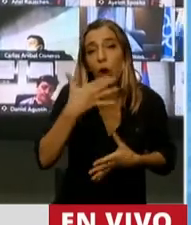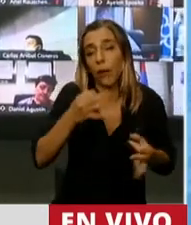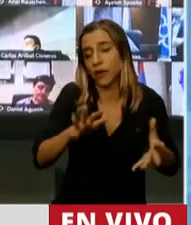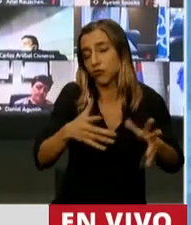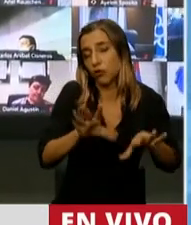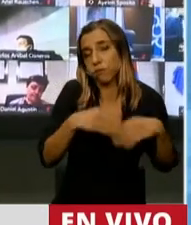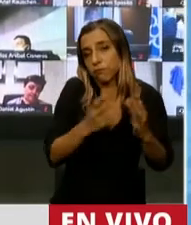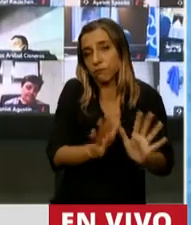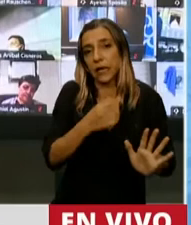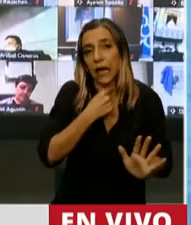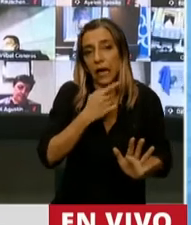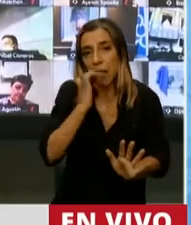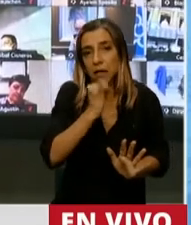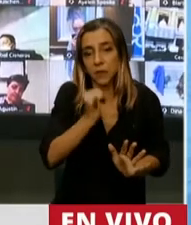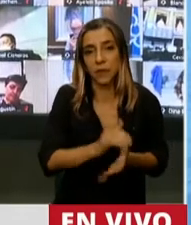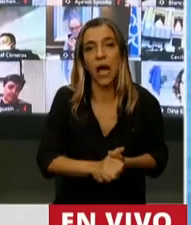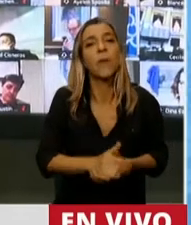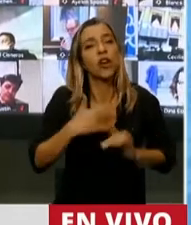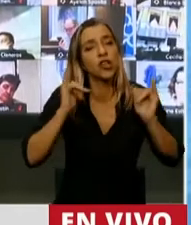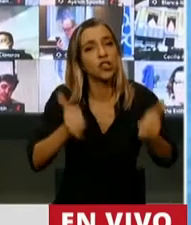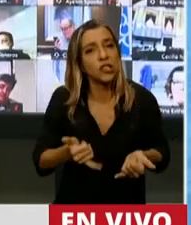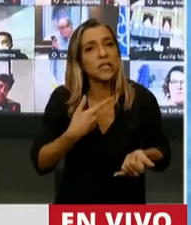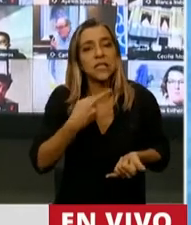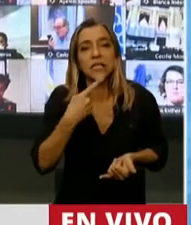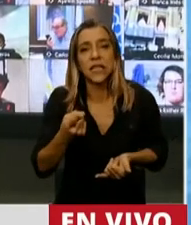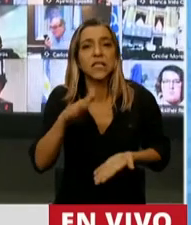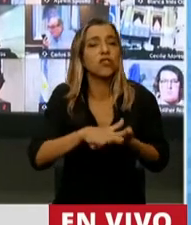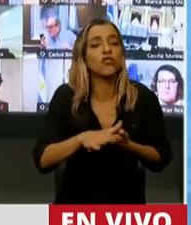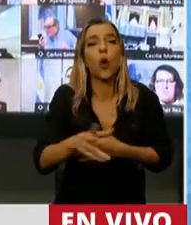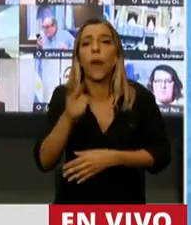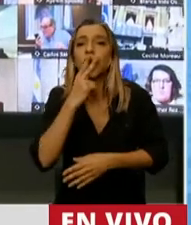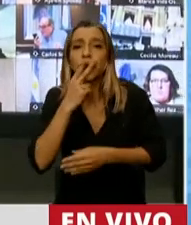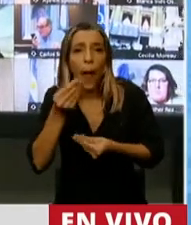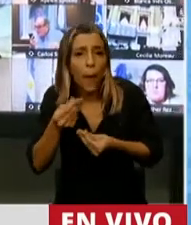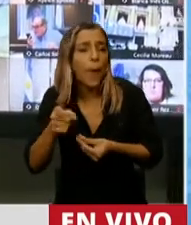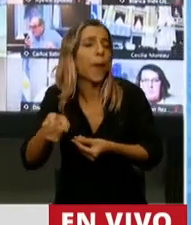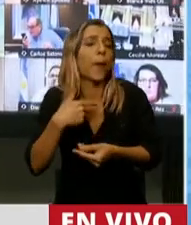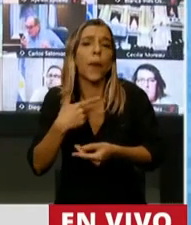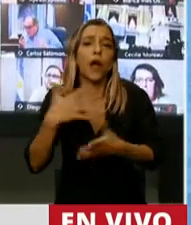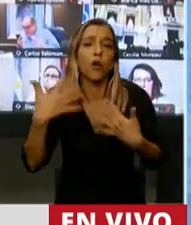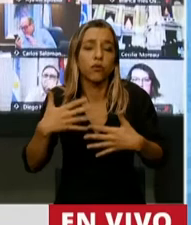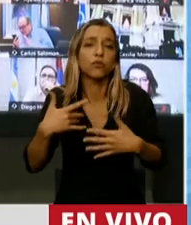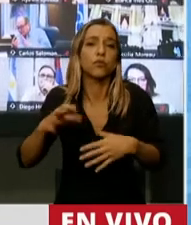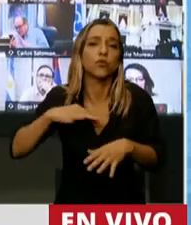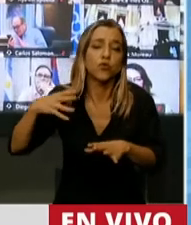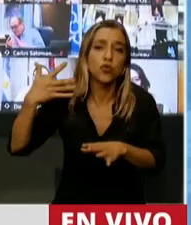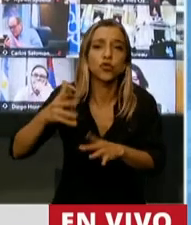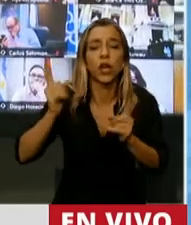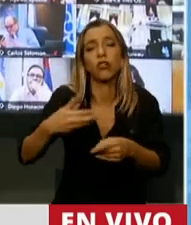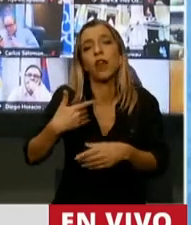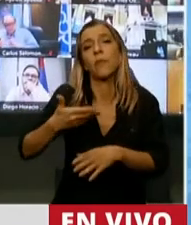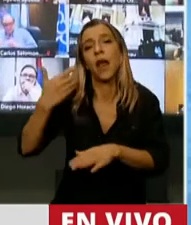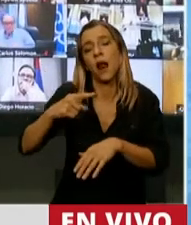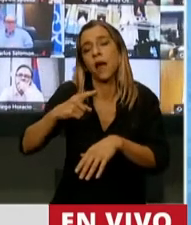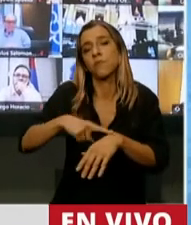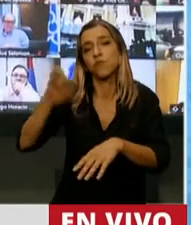menos lo que quería decir. Sí, recalcar, muy de acuerdo con el tema del tabaco. Durante 10 años fui autoridad de aplicación en esa cuestión, fui ministro de producción de la